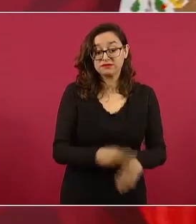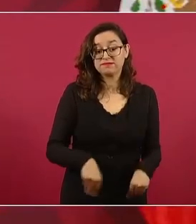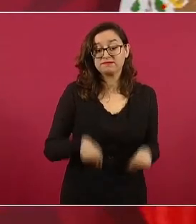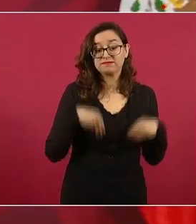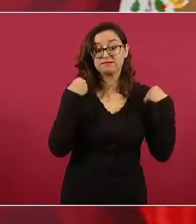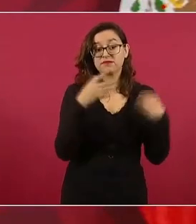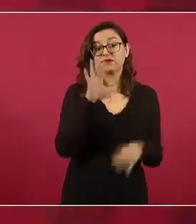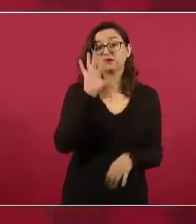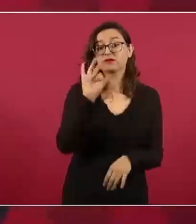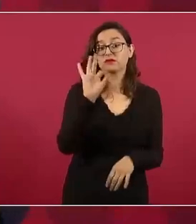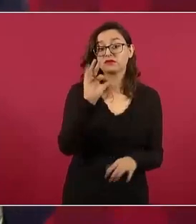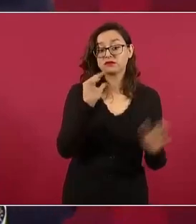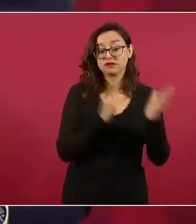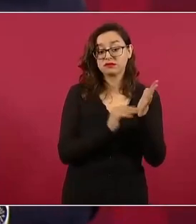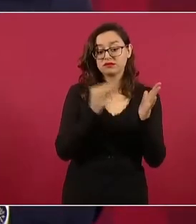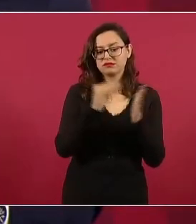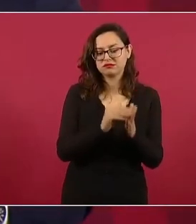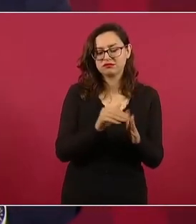y por qué